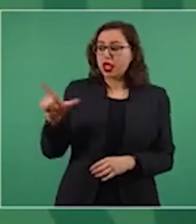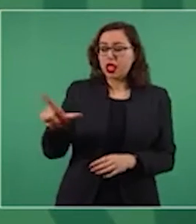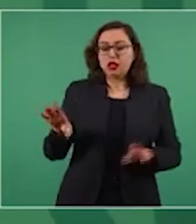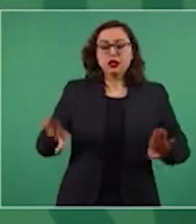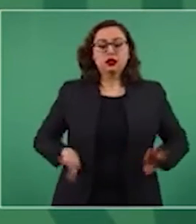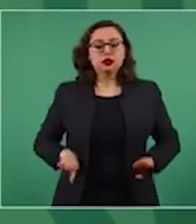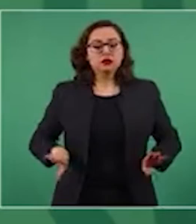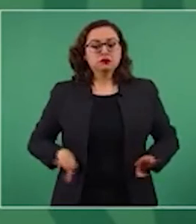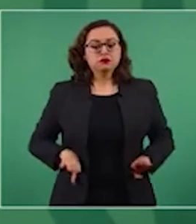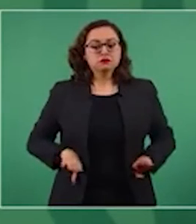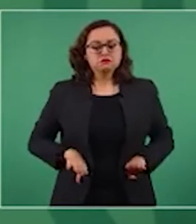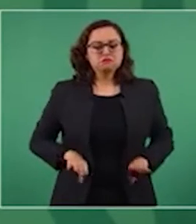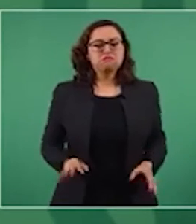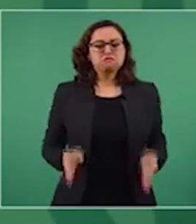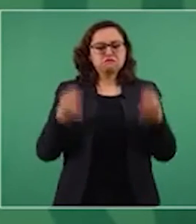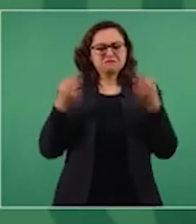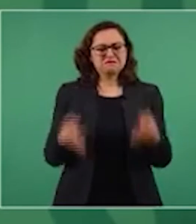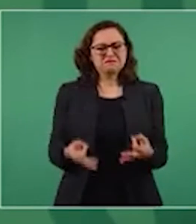ejemplar.